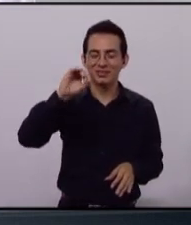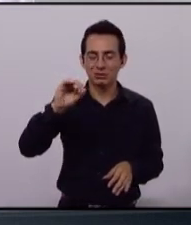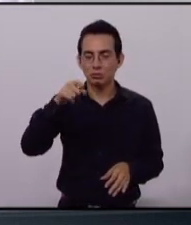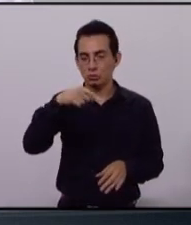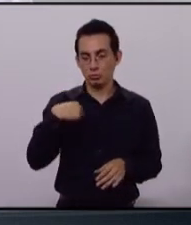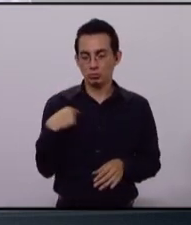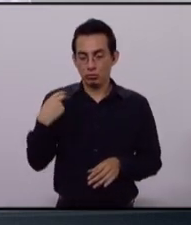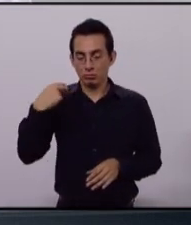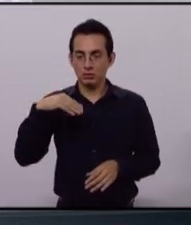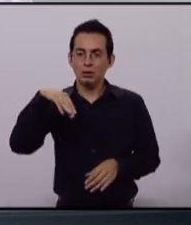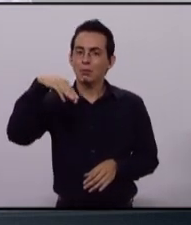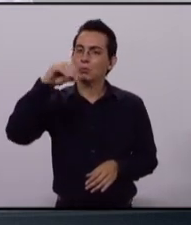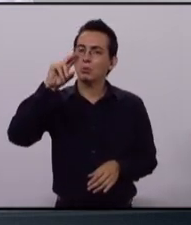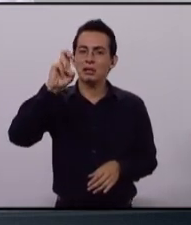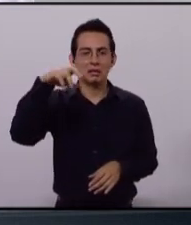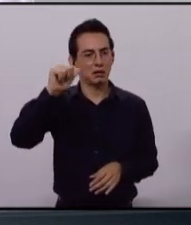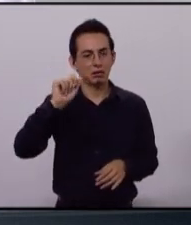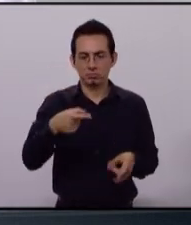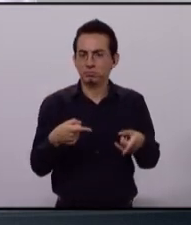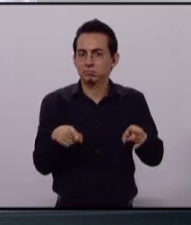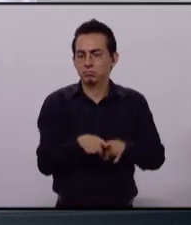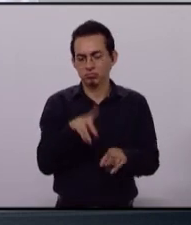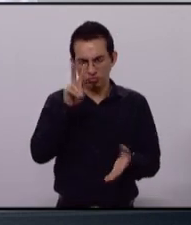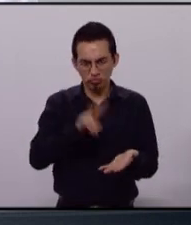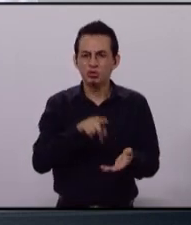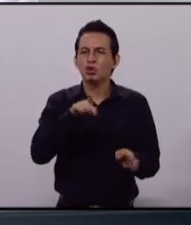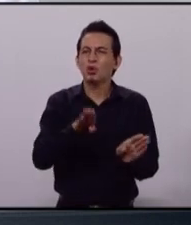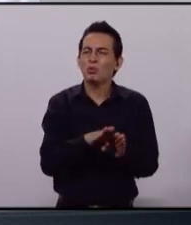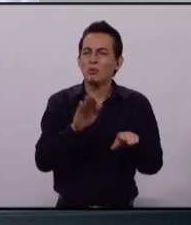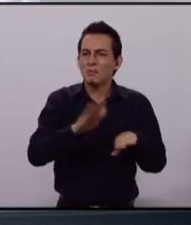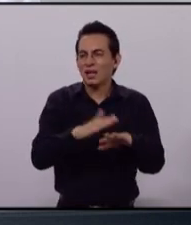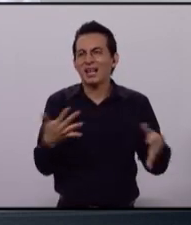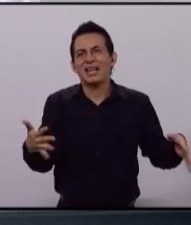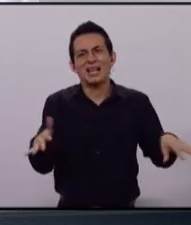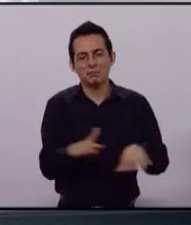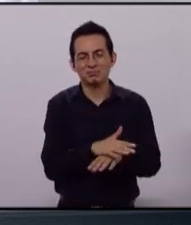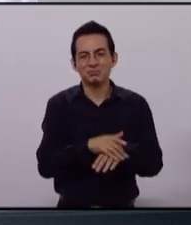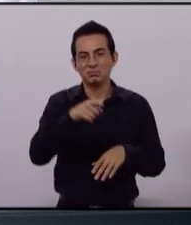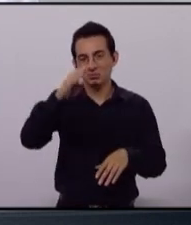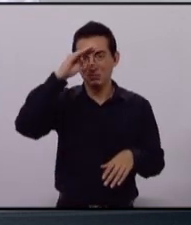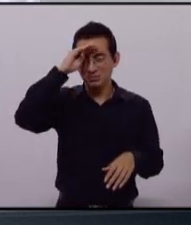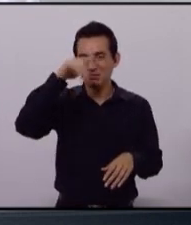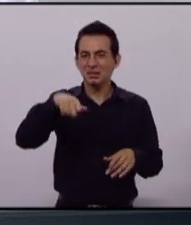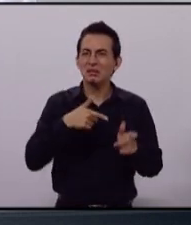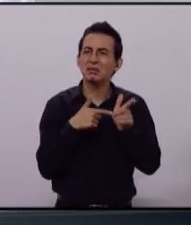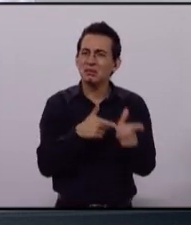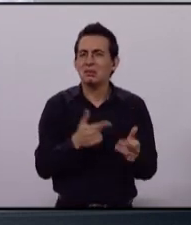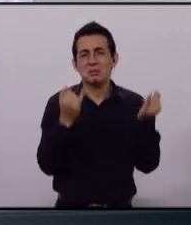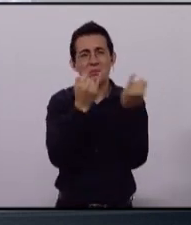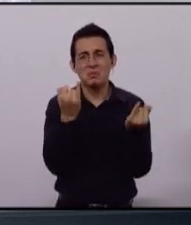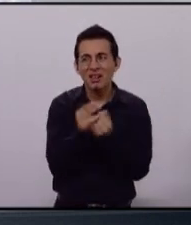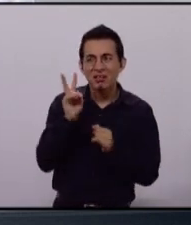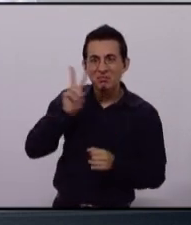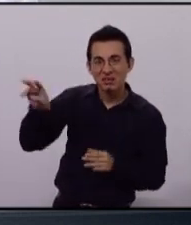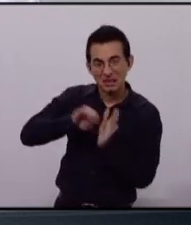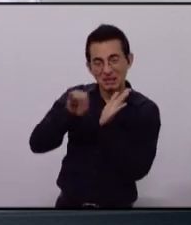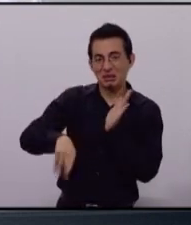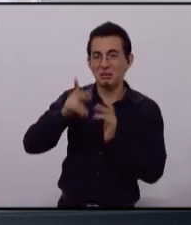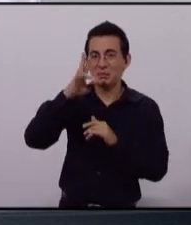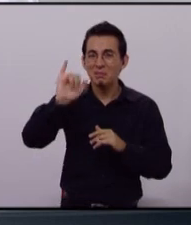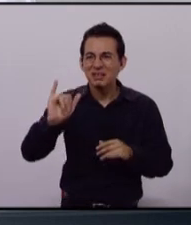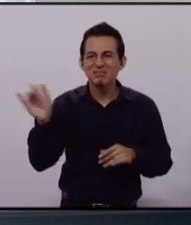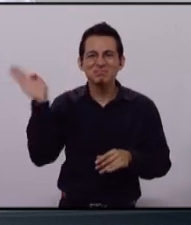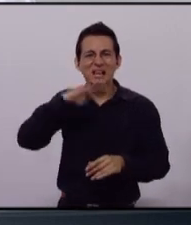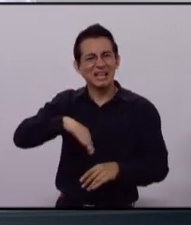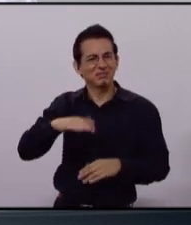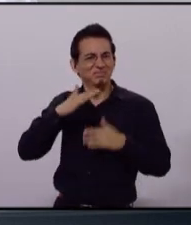Morena, el único partido que representa el cambio verdadero. Morena no merece más de la corrupción del PRI, no merece más de